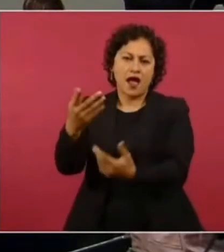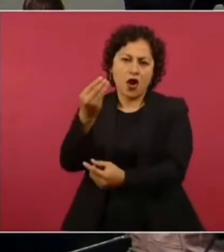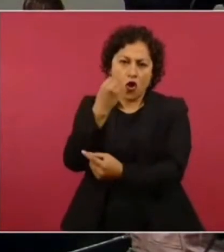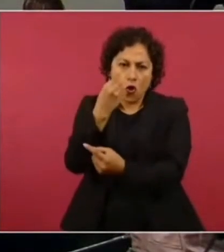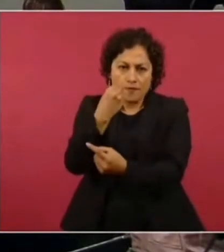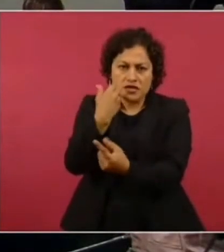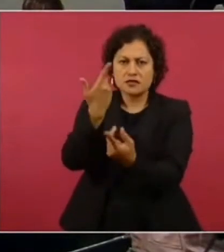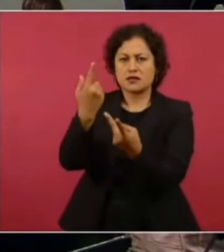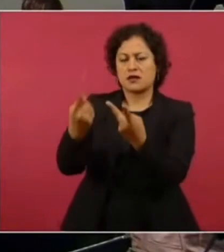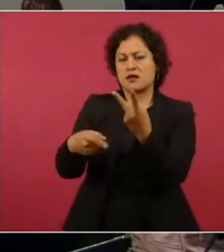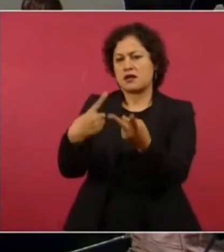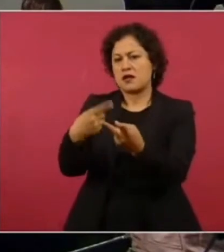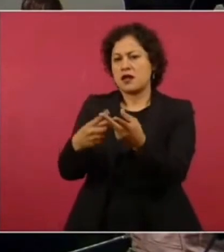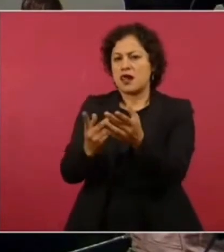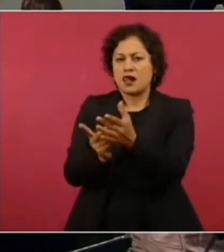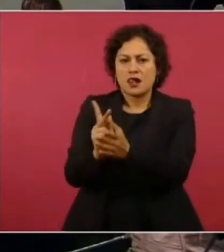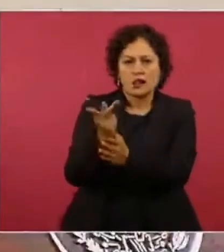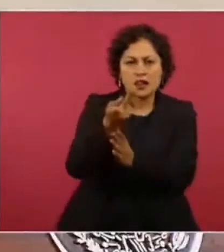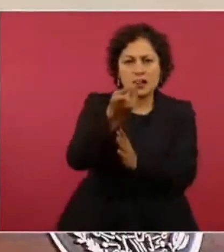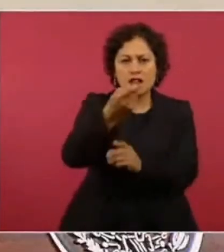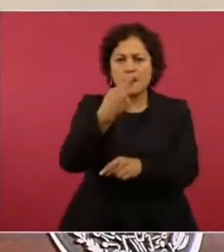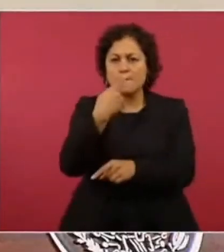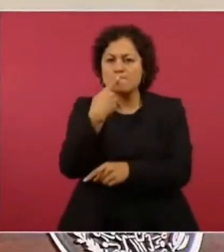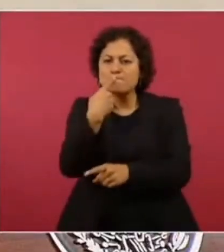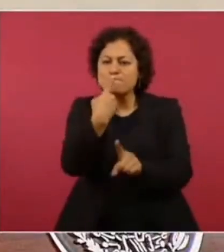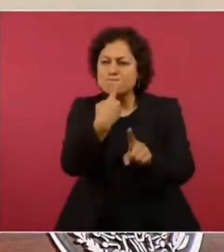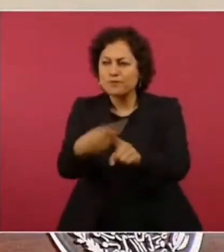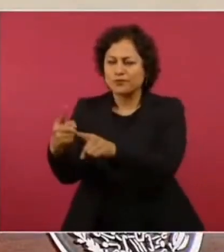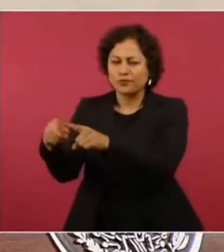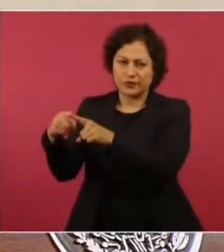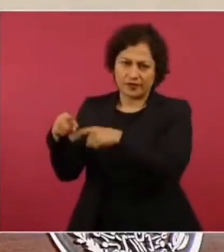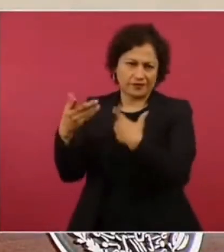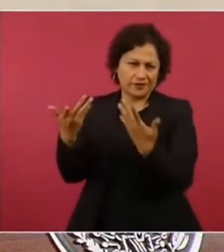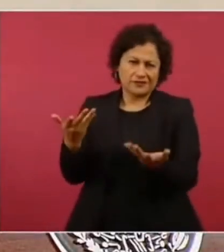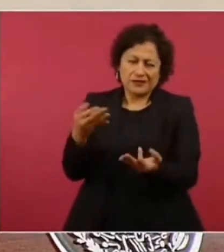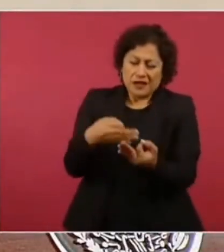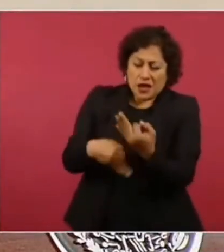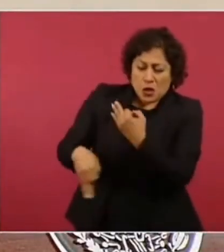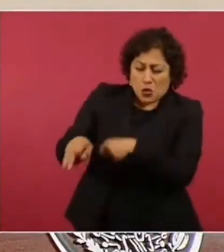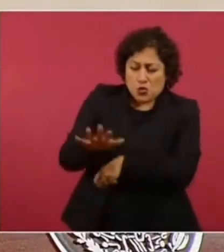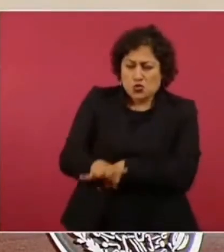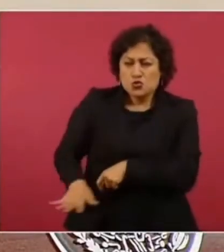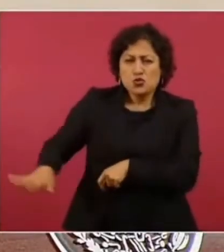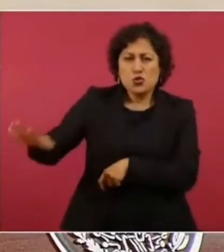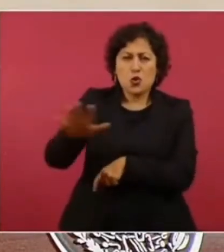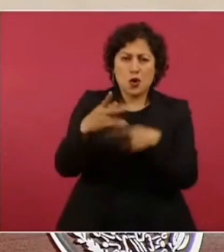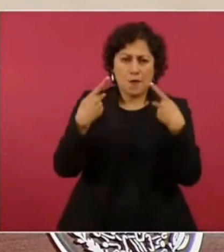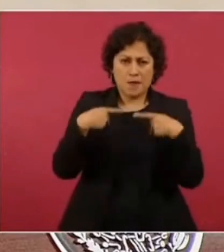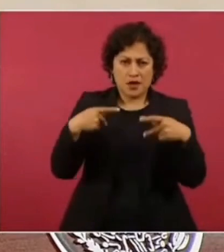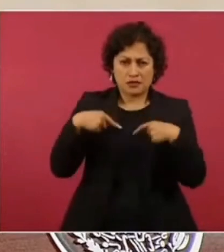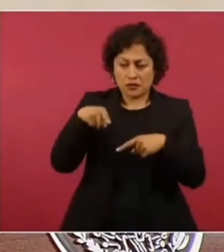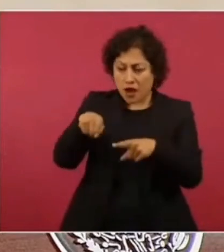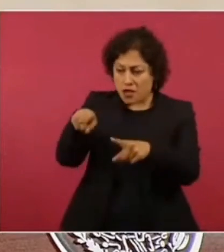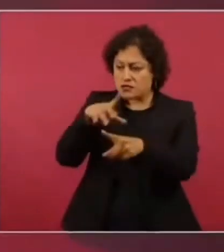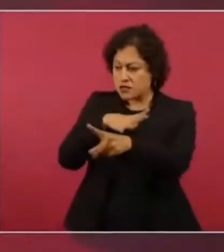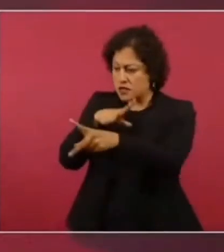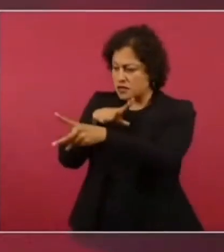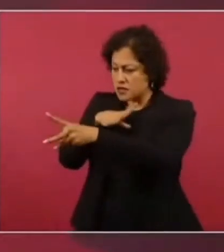condimentos, todo lo que se puede ofrecer.